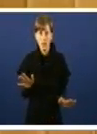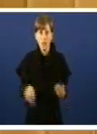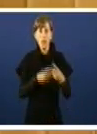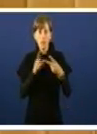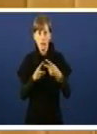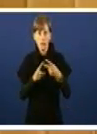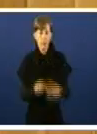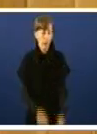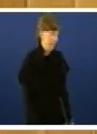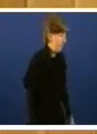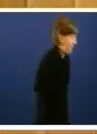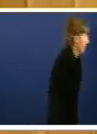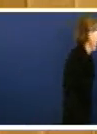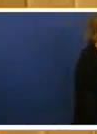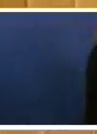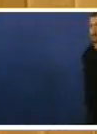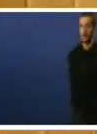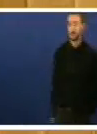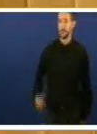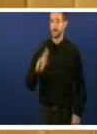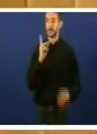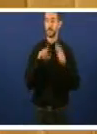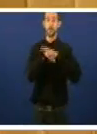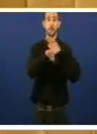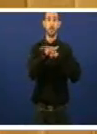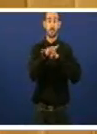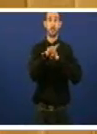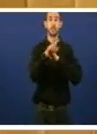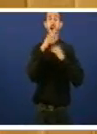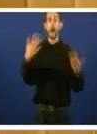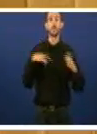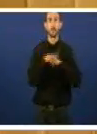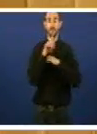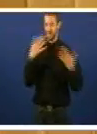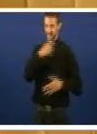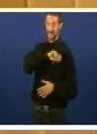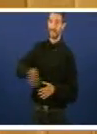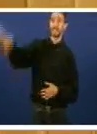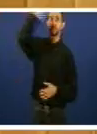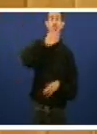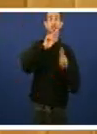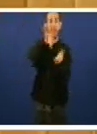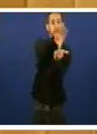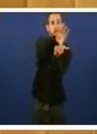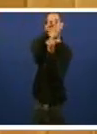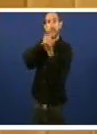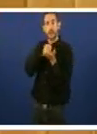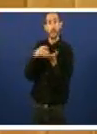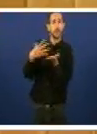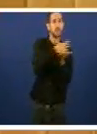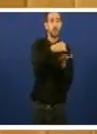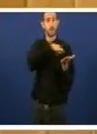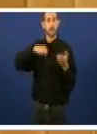lugar, o proceso no que estamos asistindo agora no Estado español de concentración, centralización e privatización